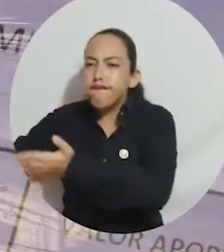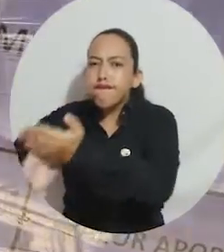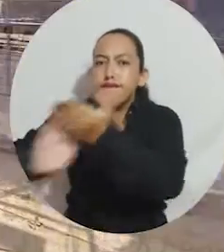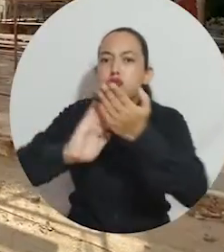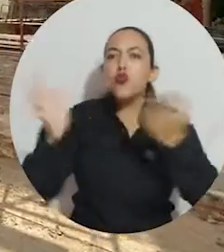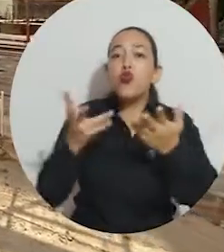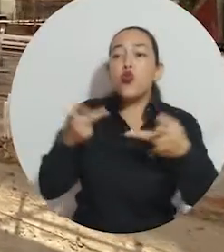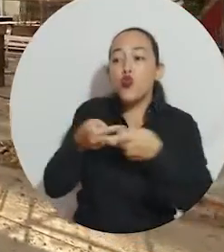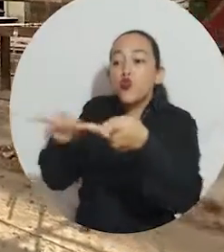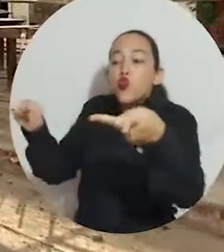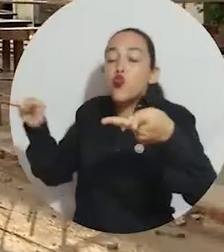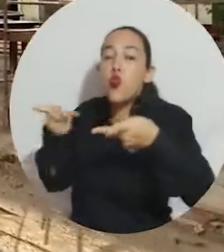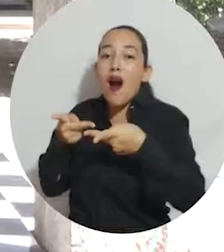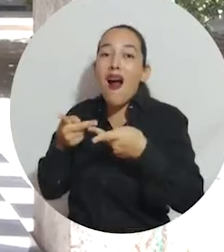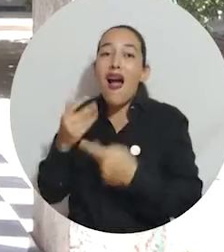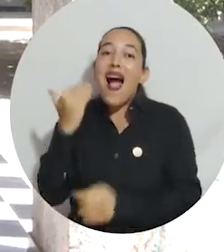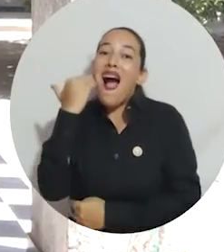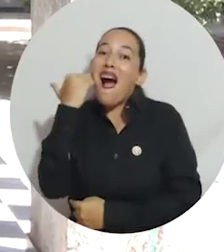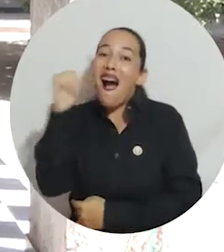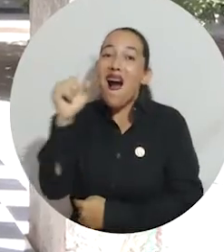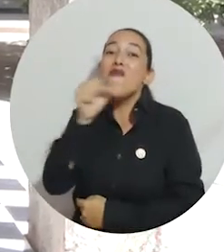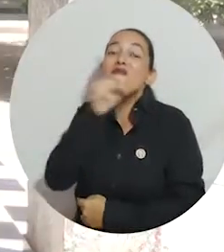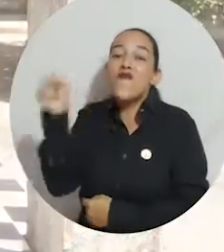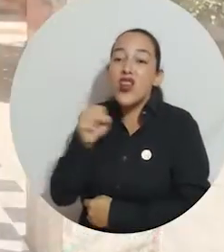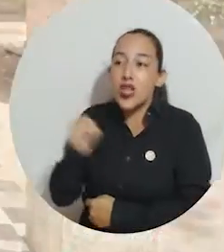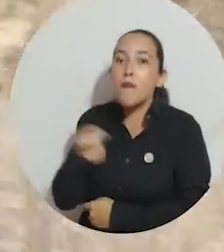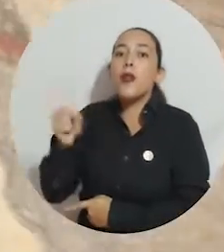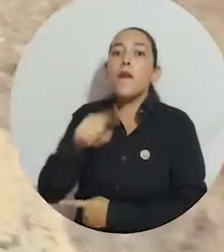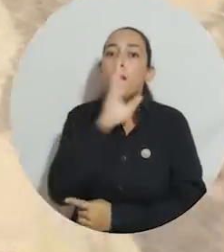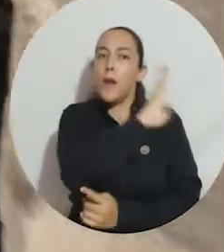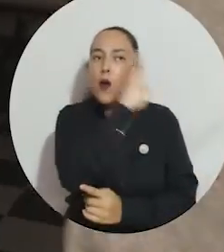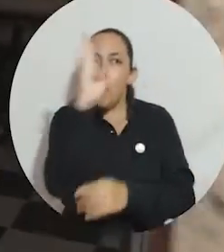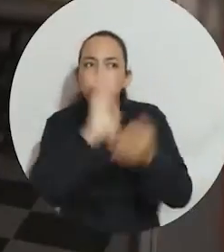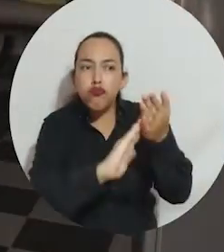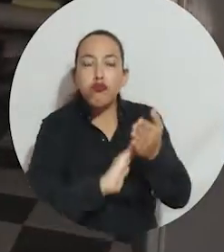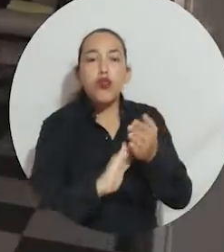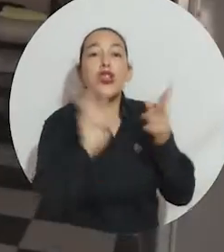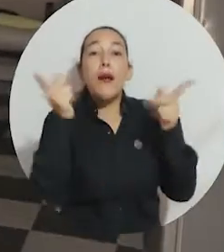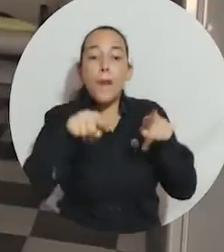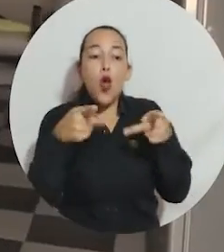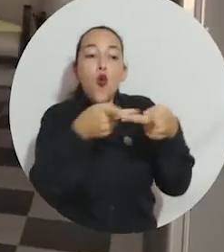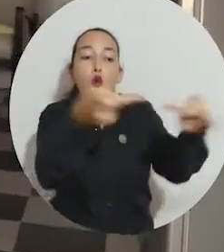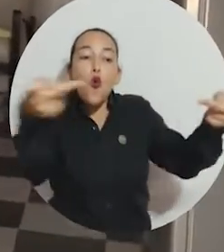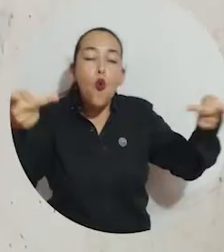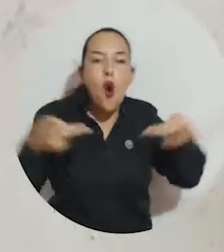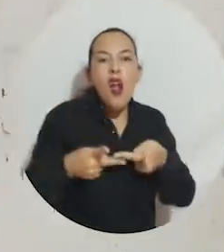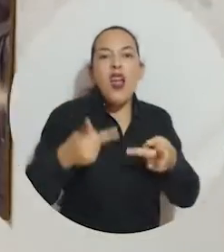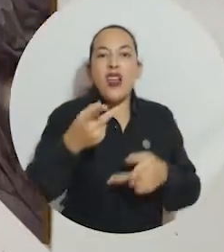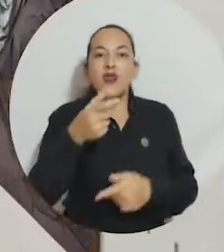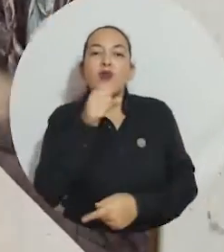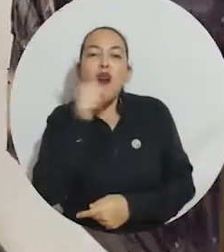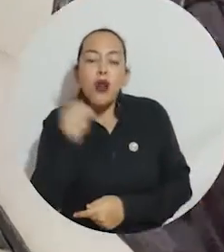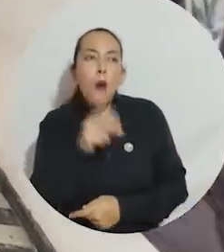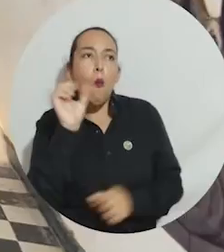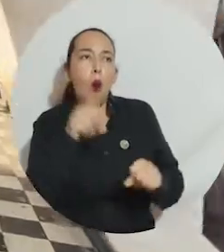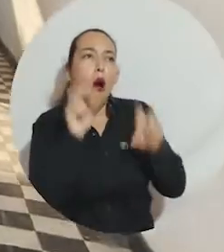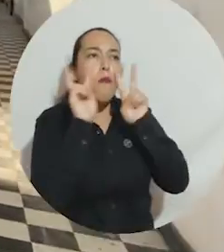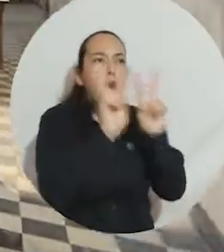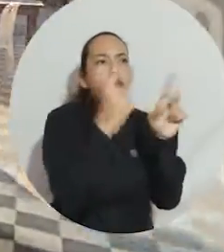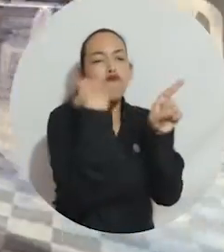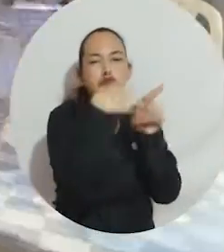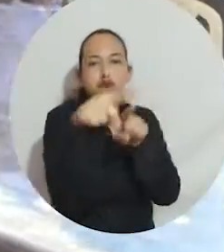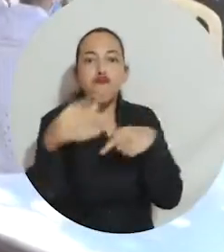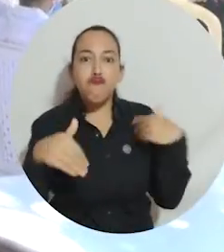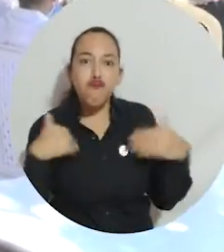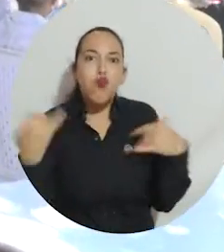aportes, se podrá construir y dotar el lugar donde se encuentran ubicadas las adultas mayores, se fortalecerá la biblioteca y se crearán